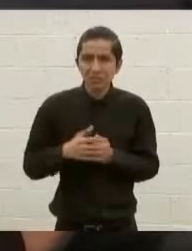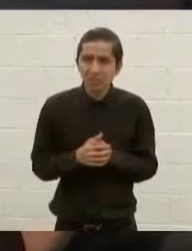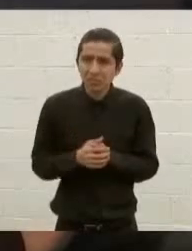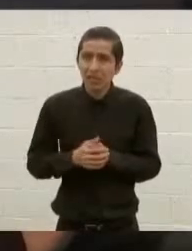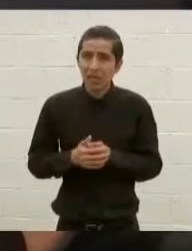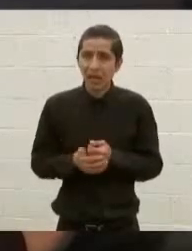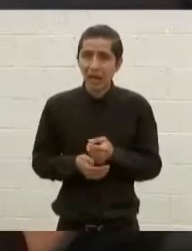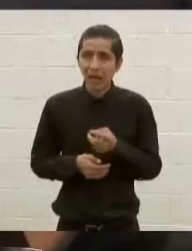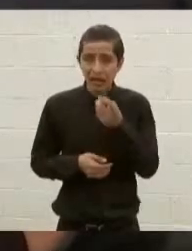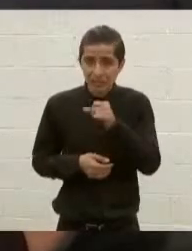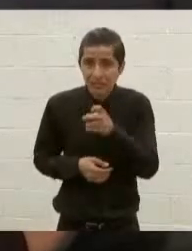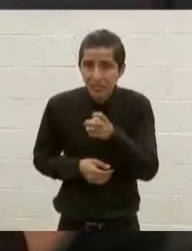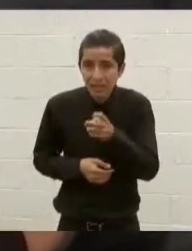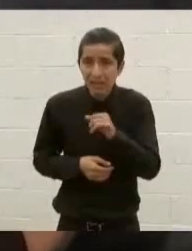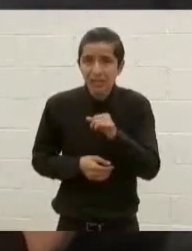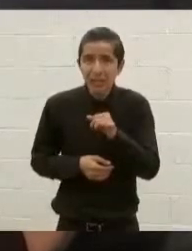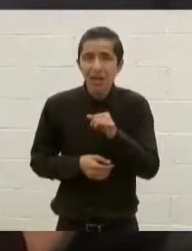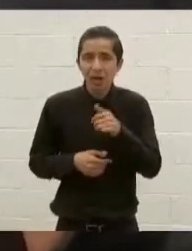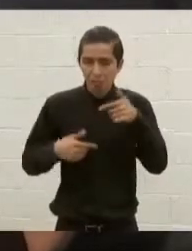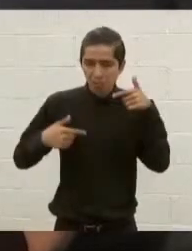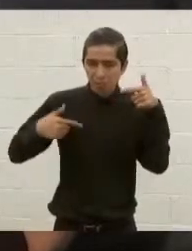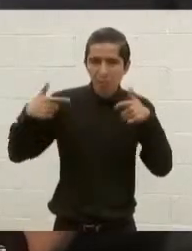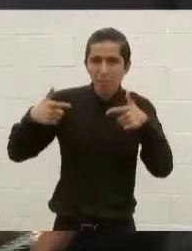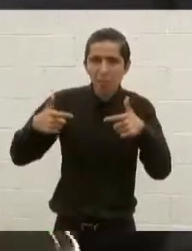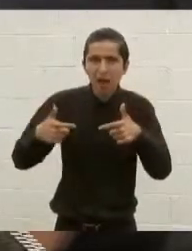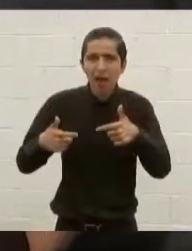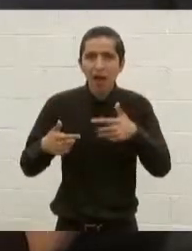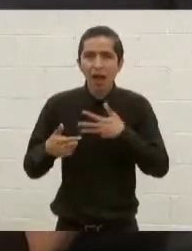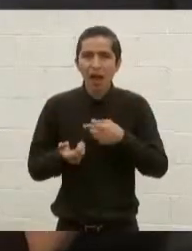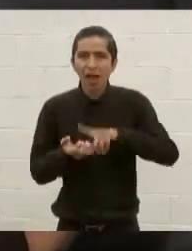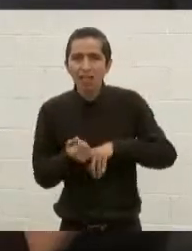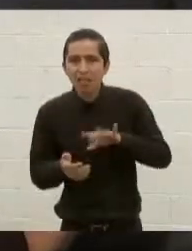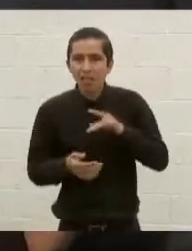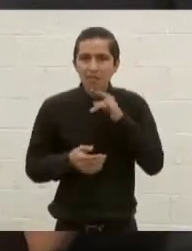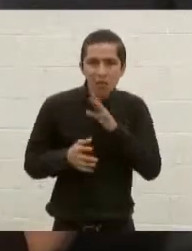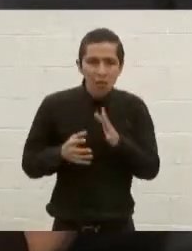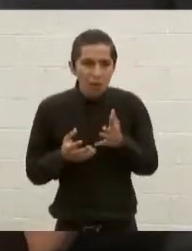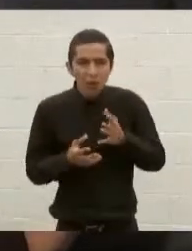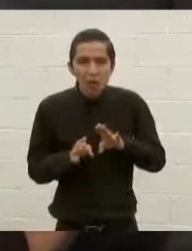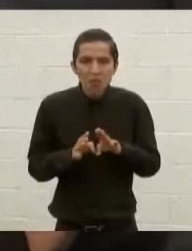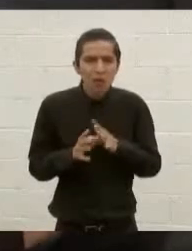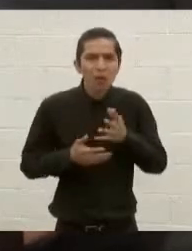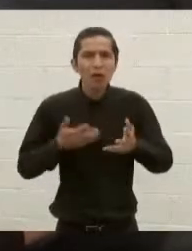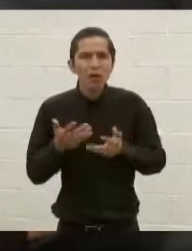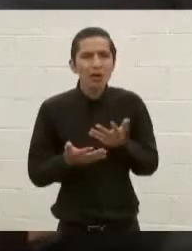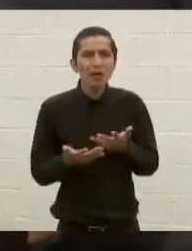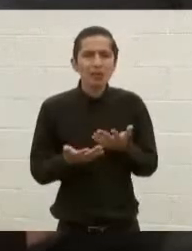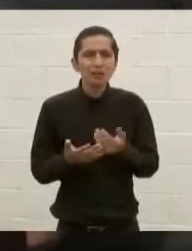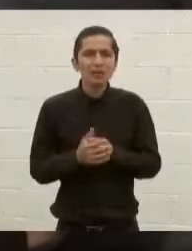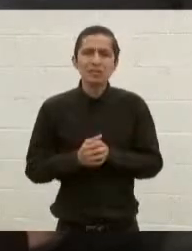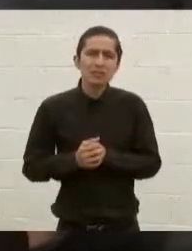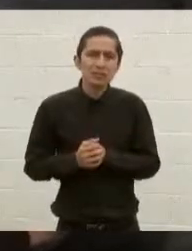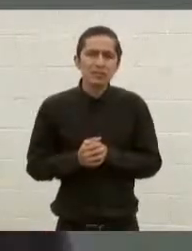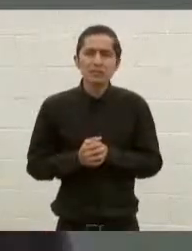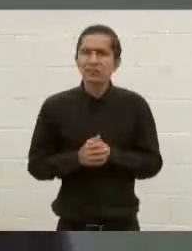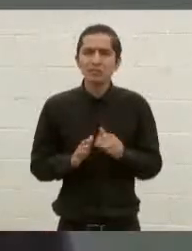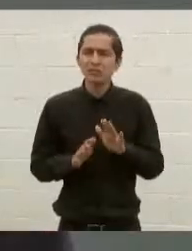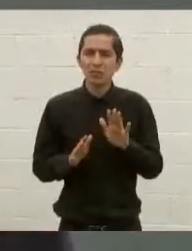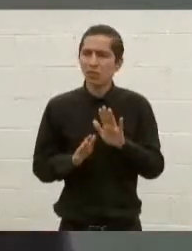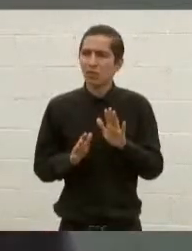Si esto fue así y si este ataque podría circunscribirse dentro de esta información que tenía el Centro Nacional de Inteligencia. Gracias. Bueno,